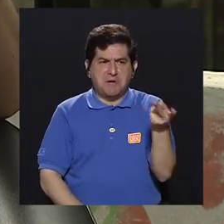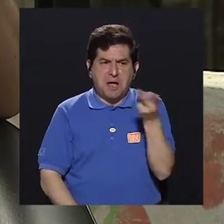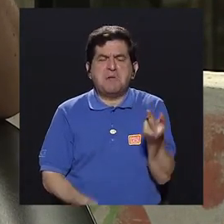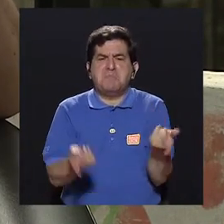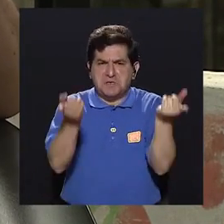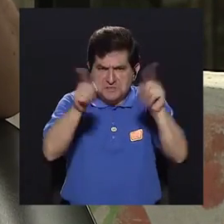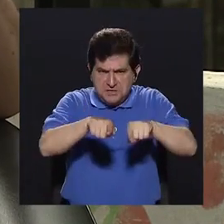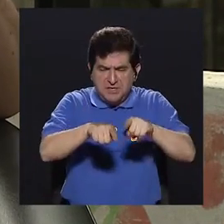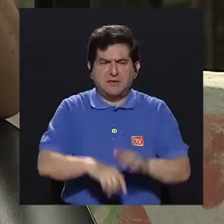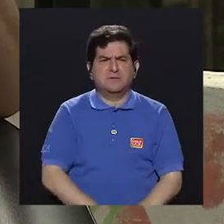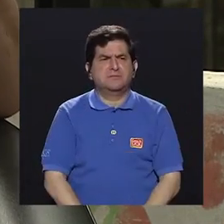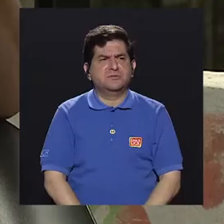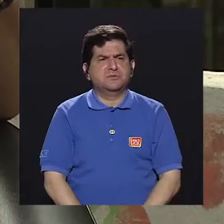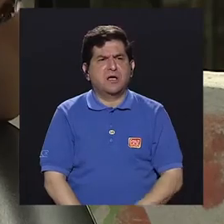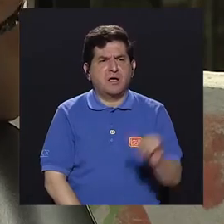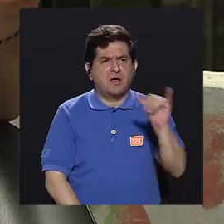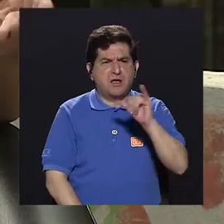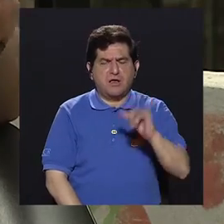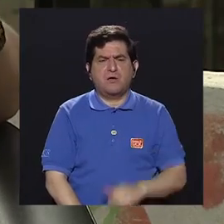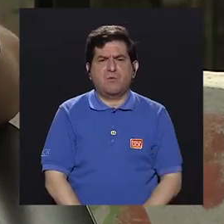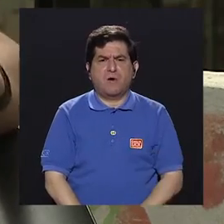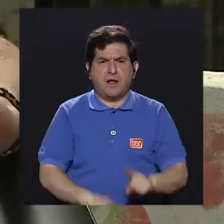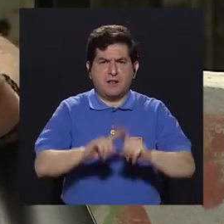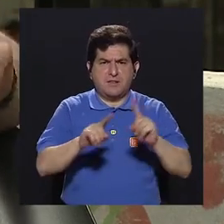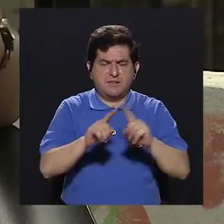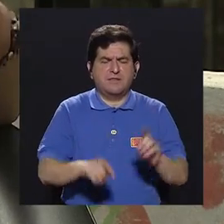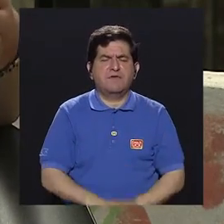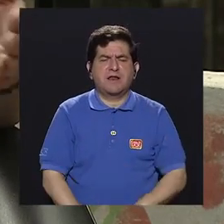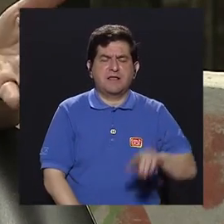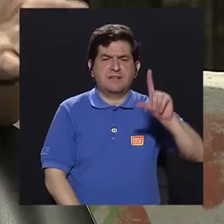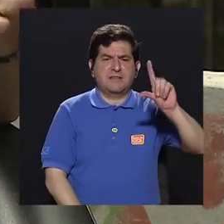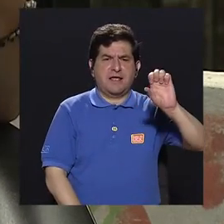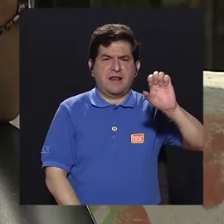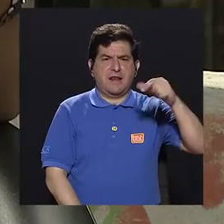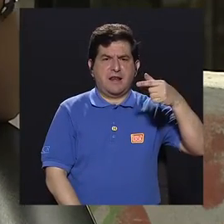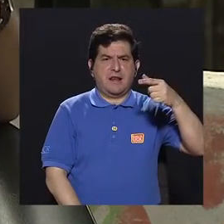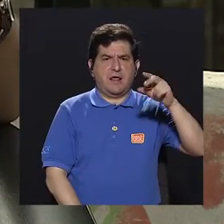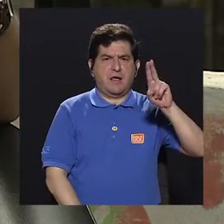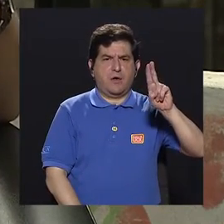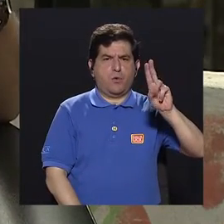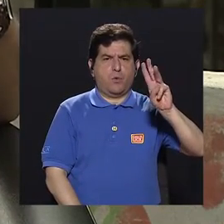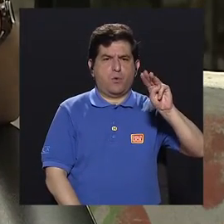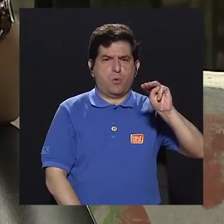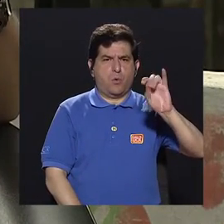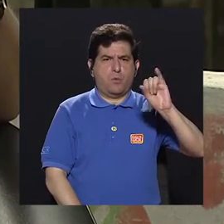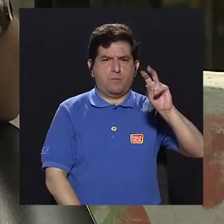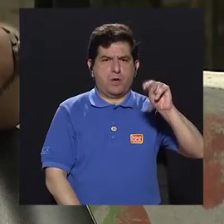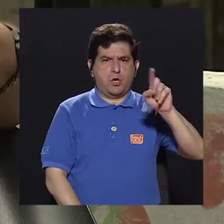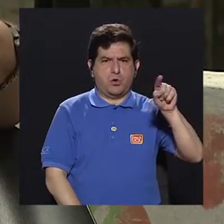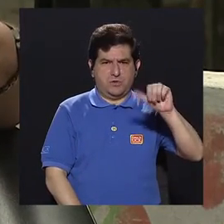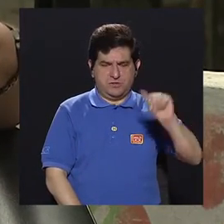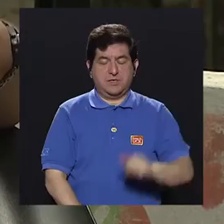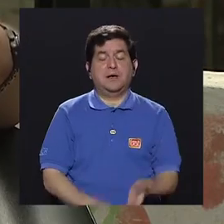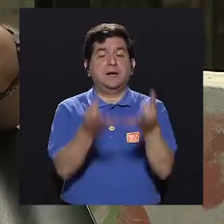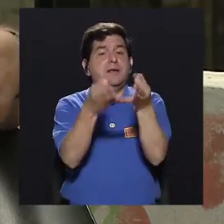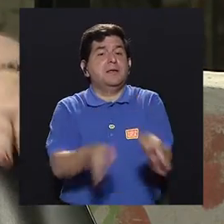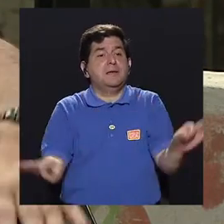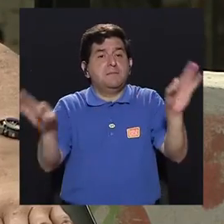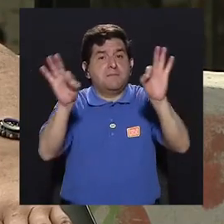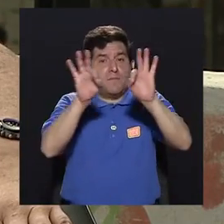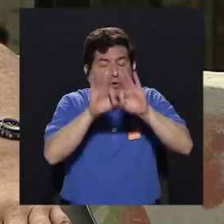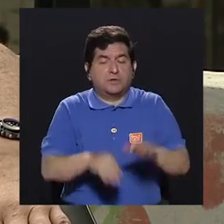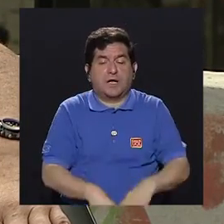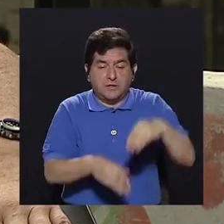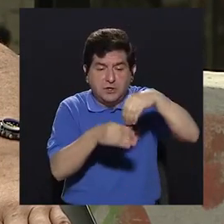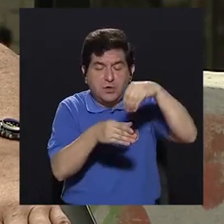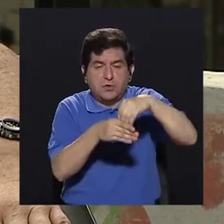también las leguminosas, verdad, vienen a entrar en la dieta como fuentes muy importantes